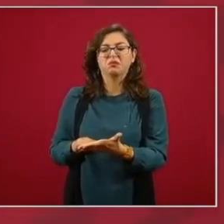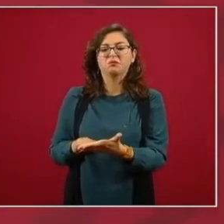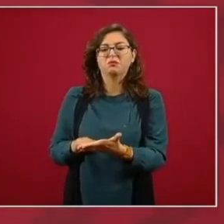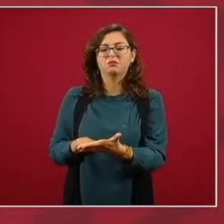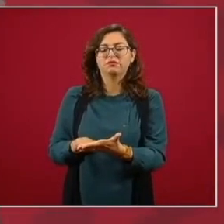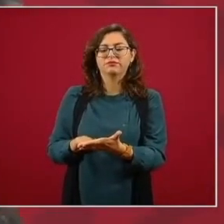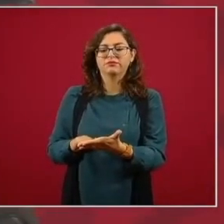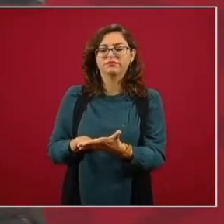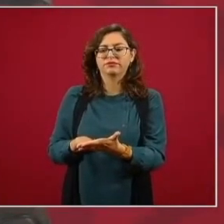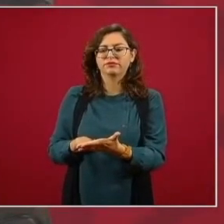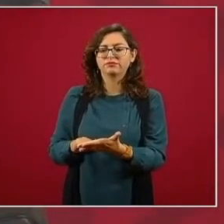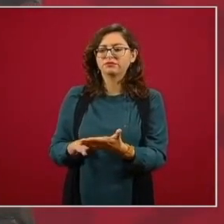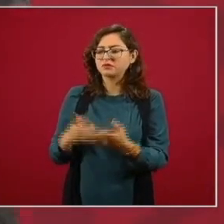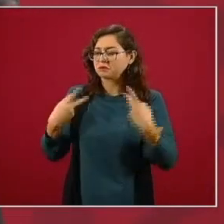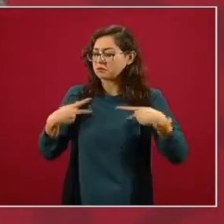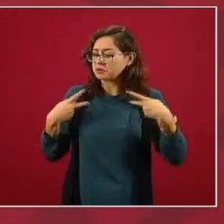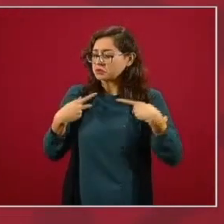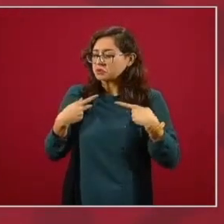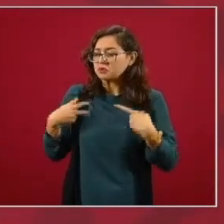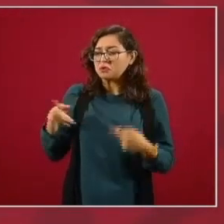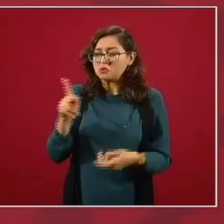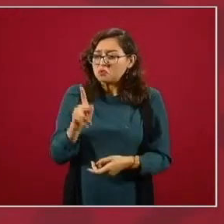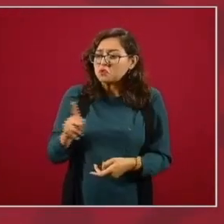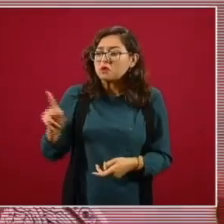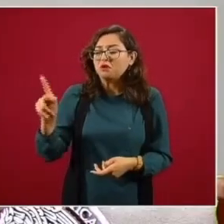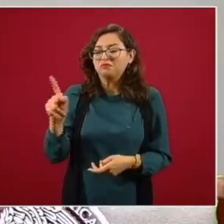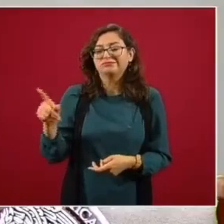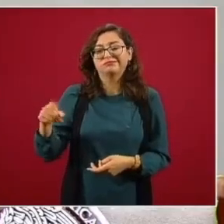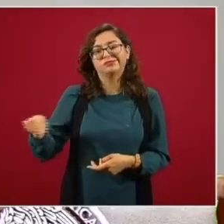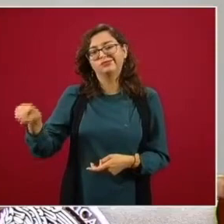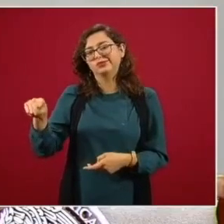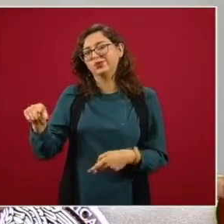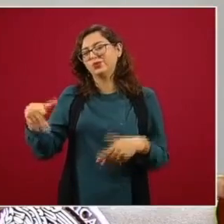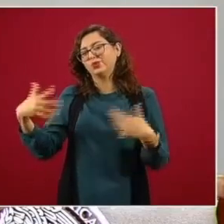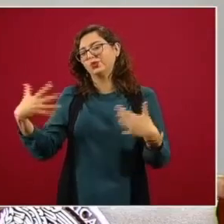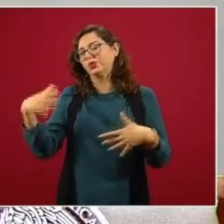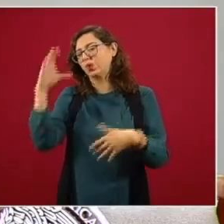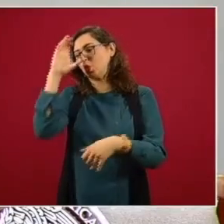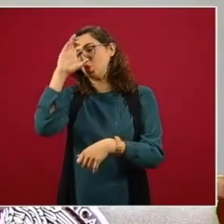gente del pueblo muy culta